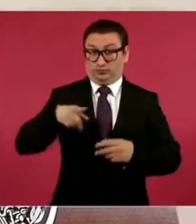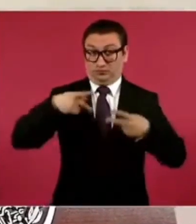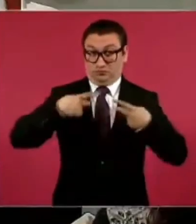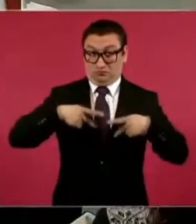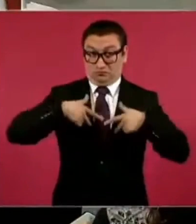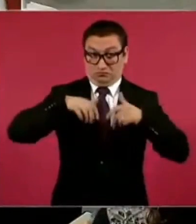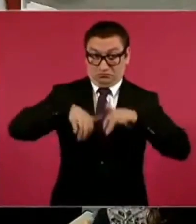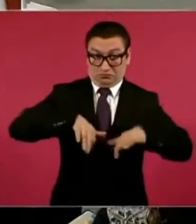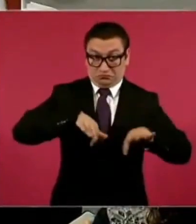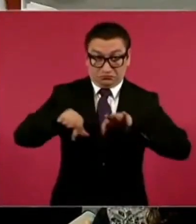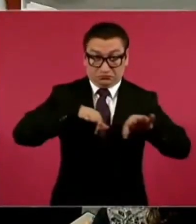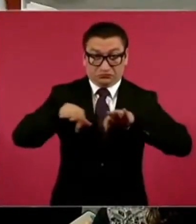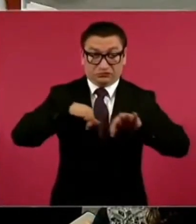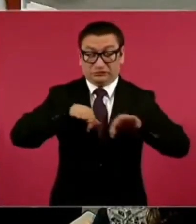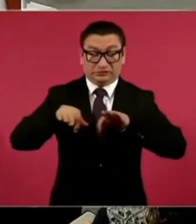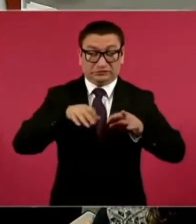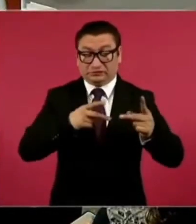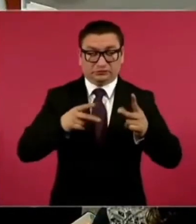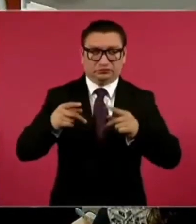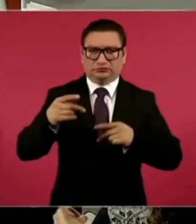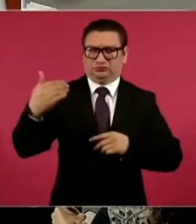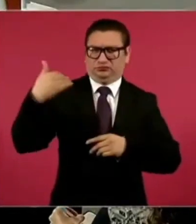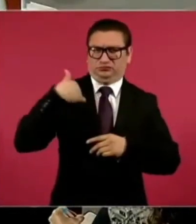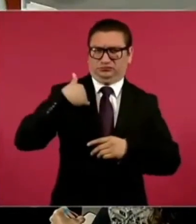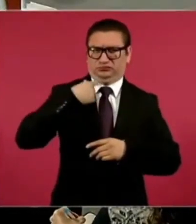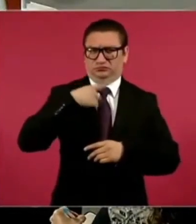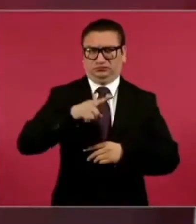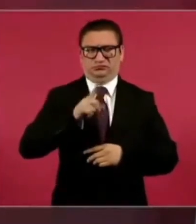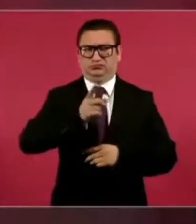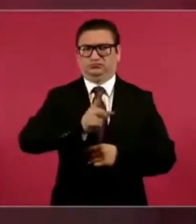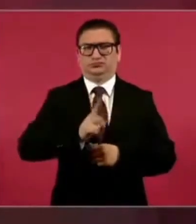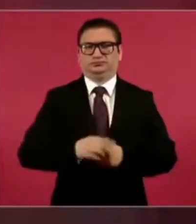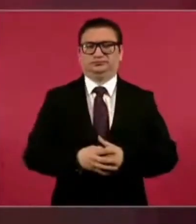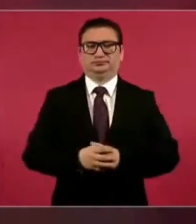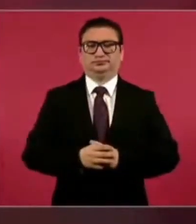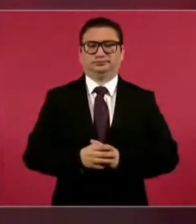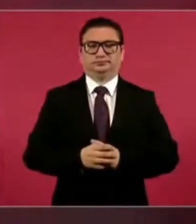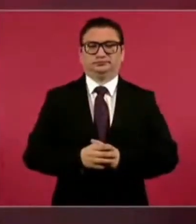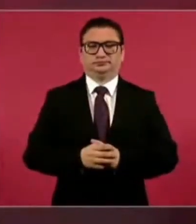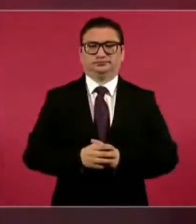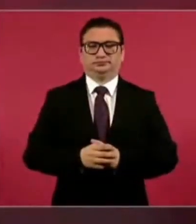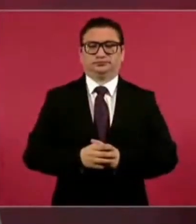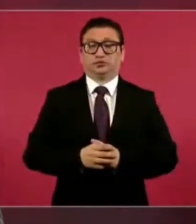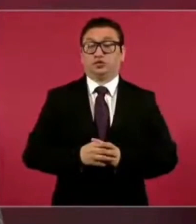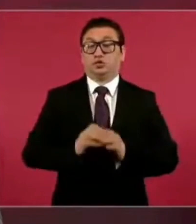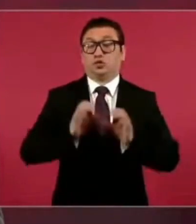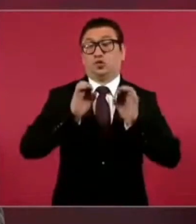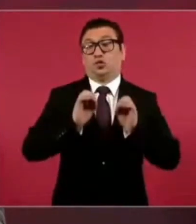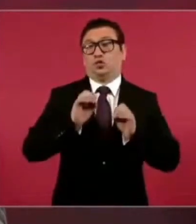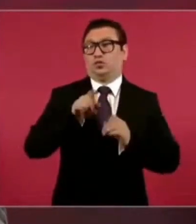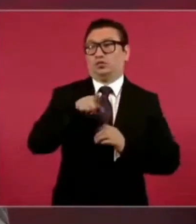de algún profesional